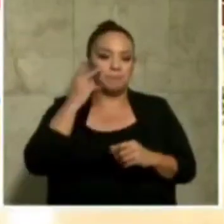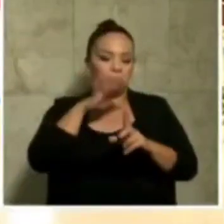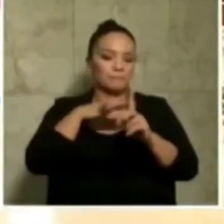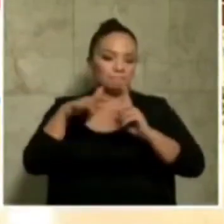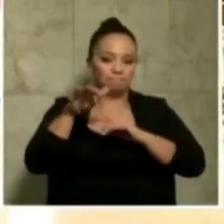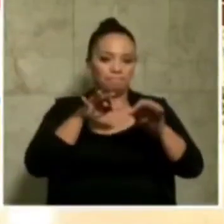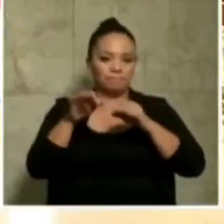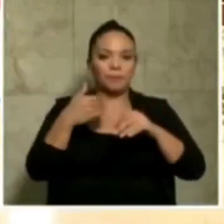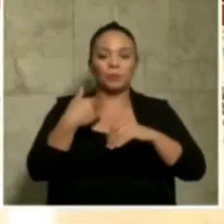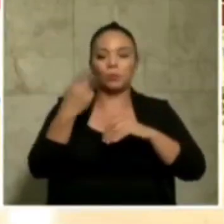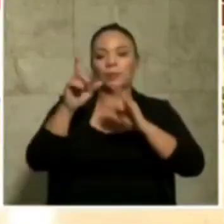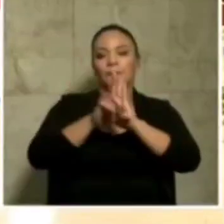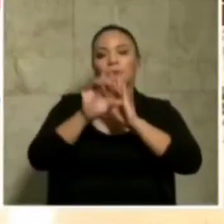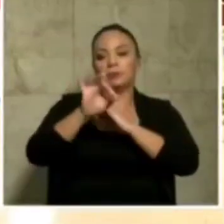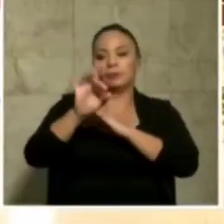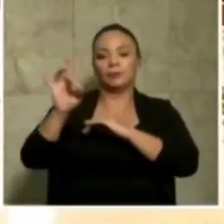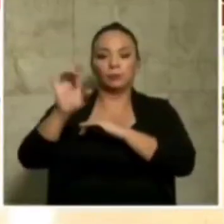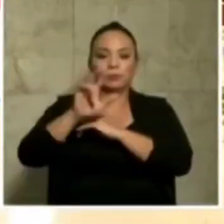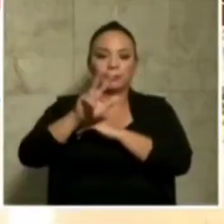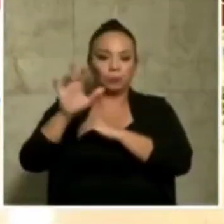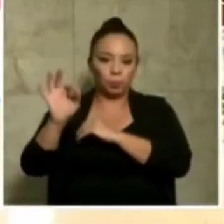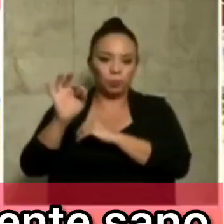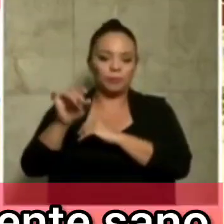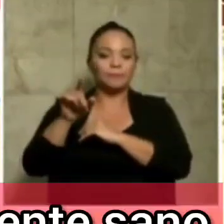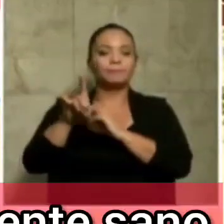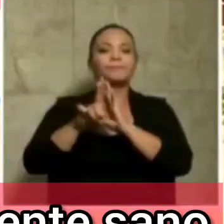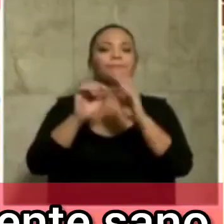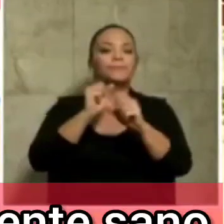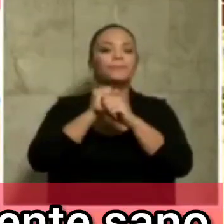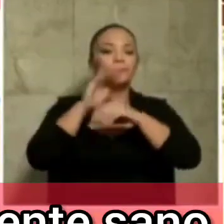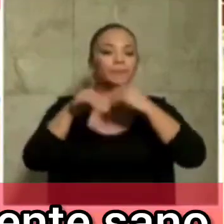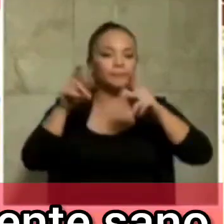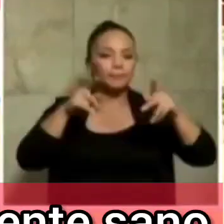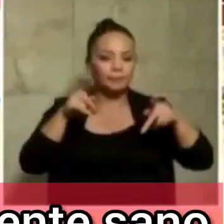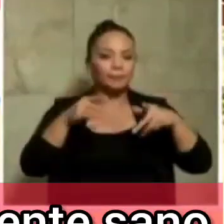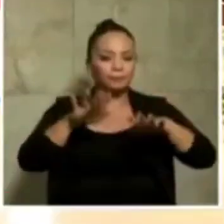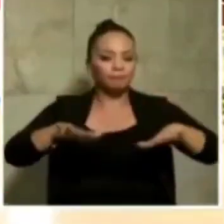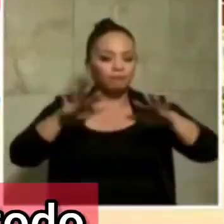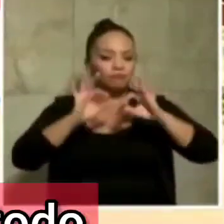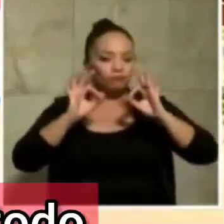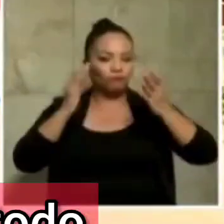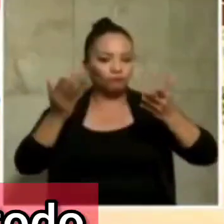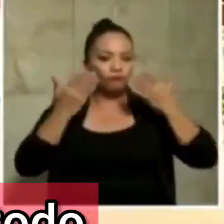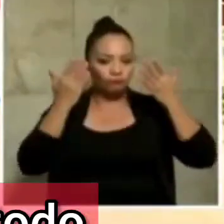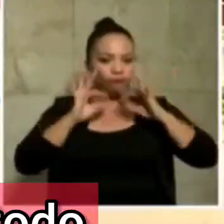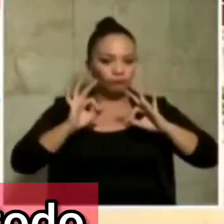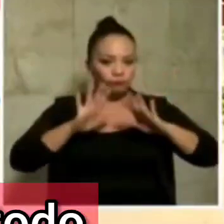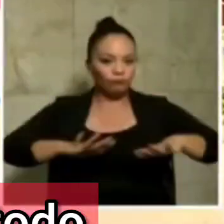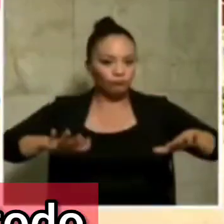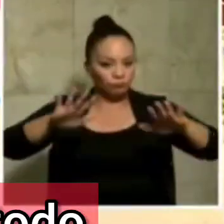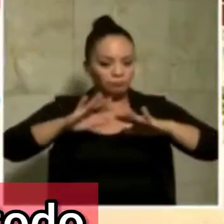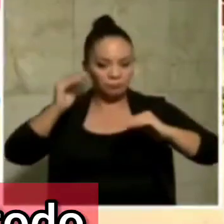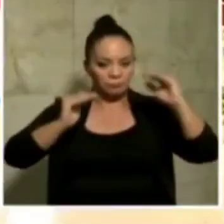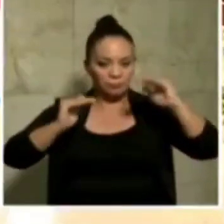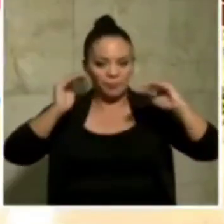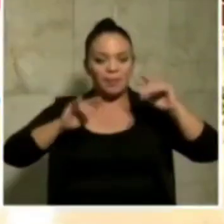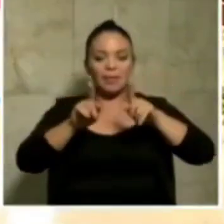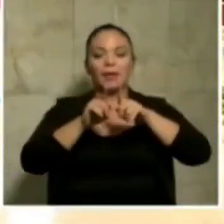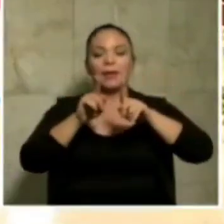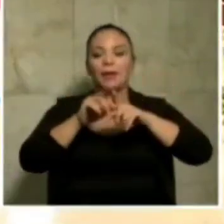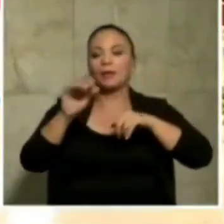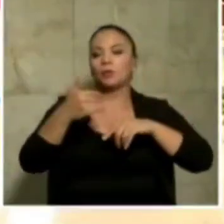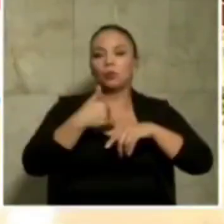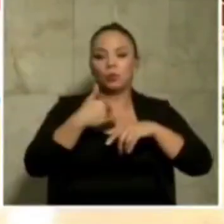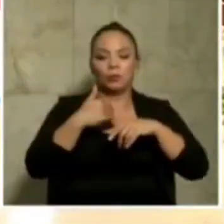poquito. Hay una ley que es la 8839, que lo que hace es garantizar que todas las personas nos gusten de un ambiente sano, ecológicamente equilibrado, y sobre todo que no